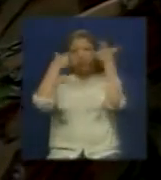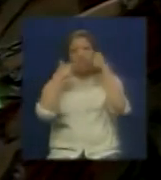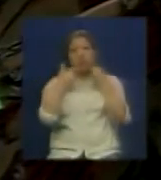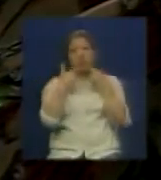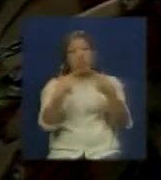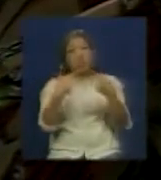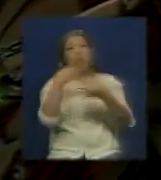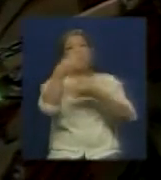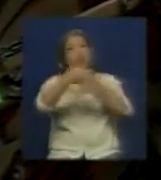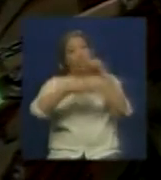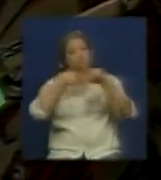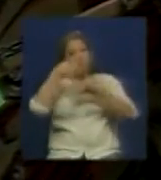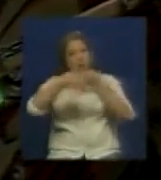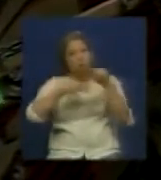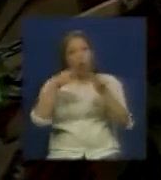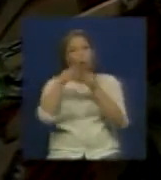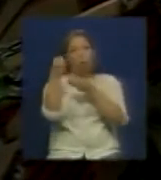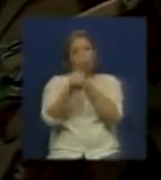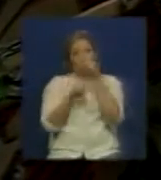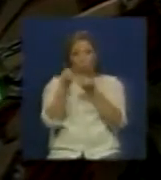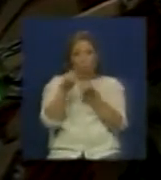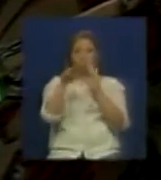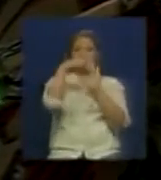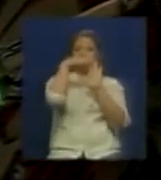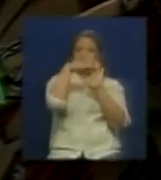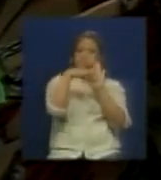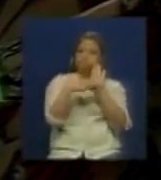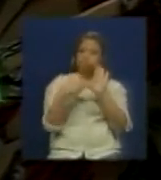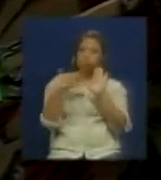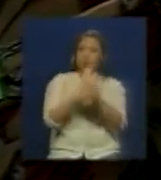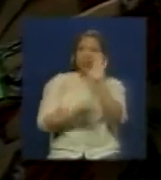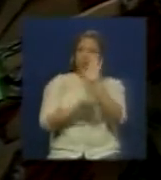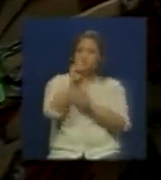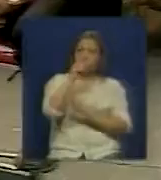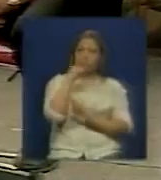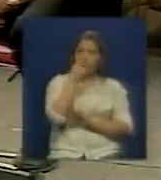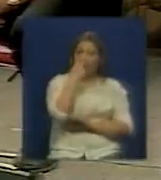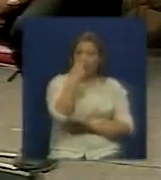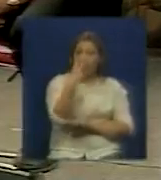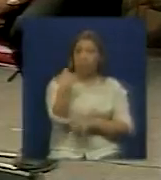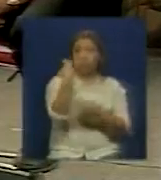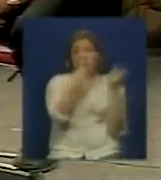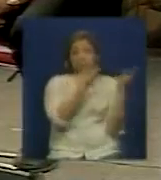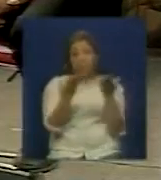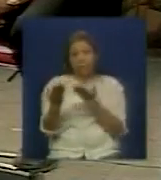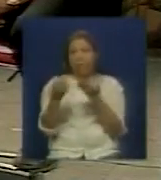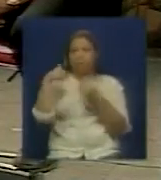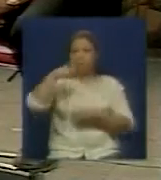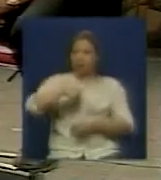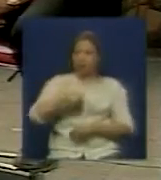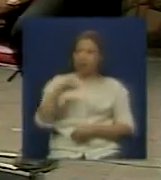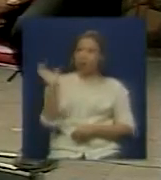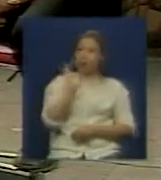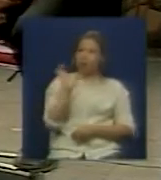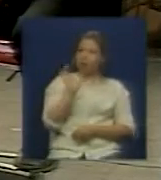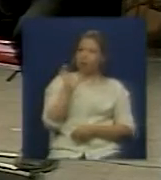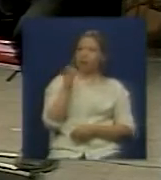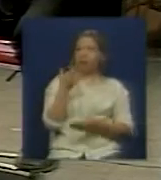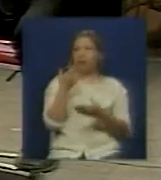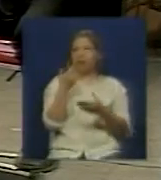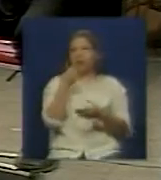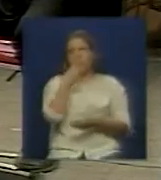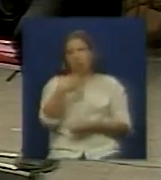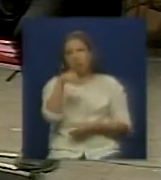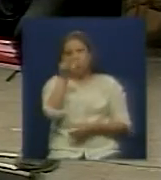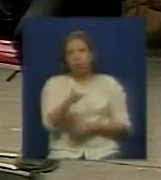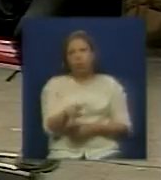sino que es una línea directa como por ejemplo el golpe de Timón. Pero bueno, aquí tenemos los invitados que desarrolláramos un poco más el tema. Bienvenido Gustavo, bienvenido Elke. ¿Cómo?